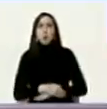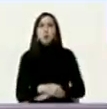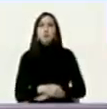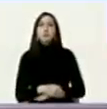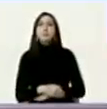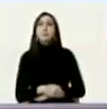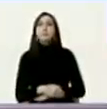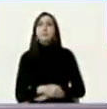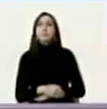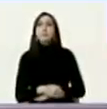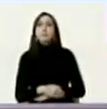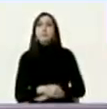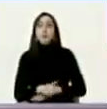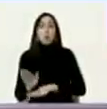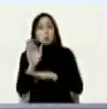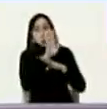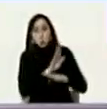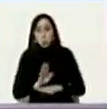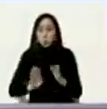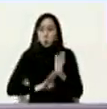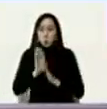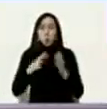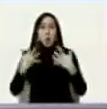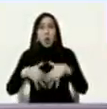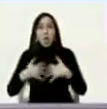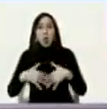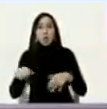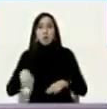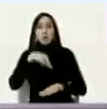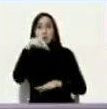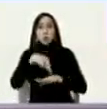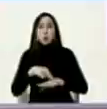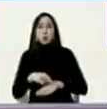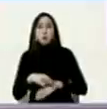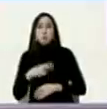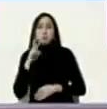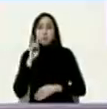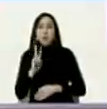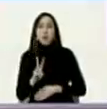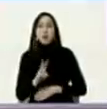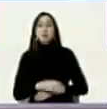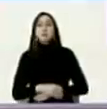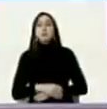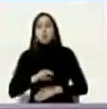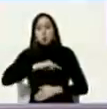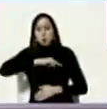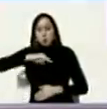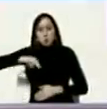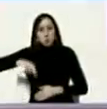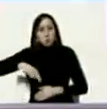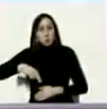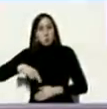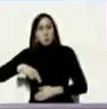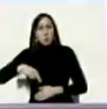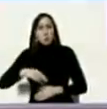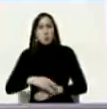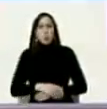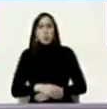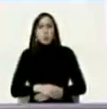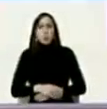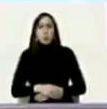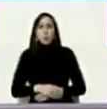para proteger la industria nacional imagínate tú que estamos en condiciones de